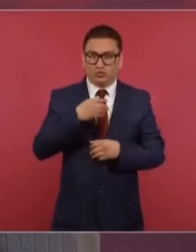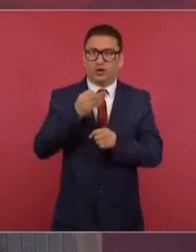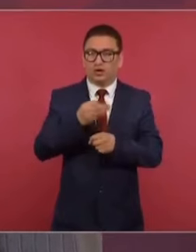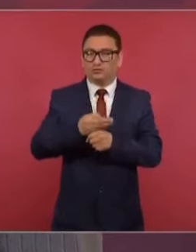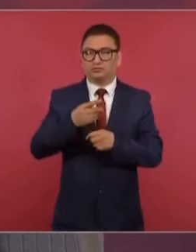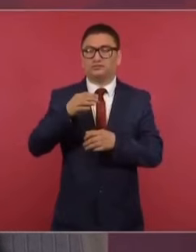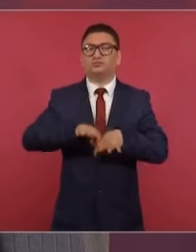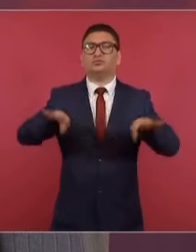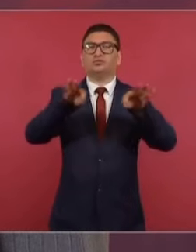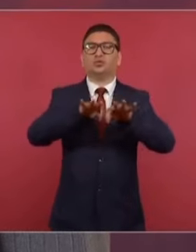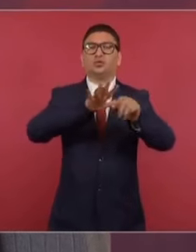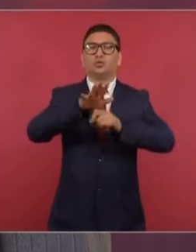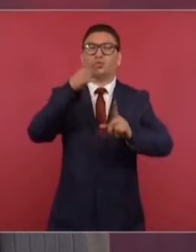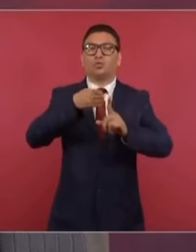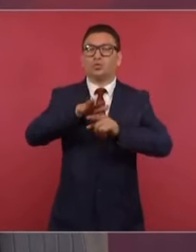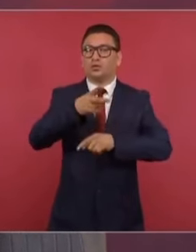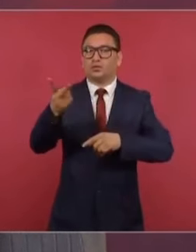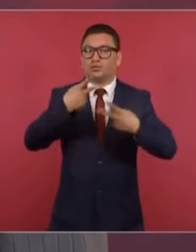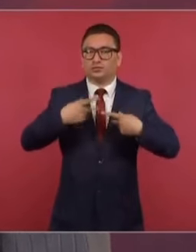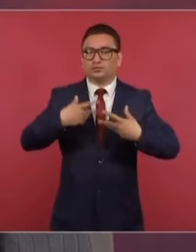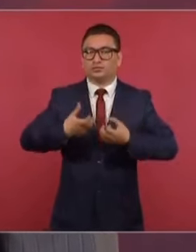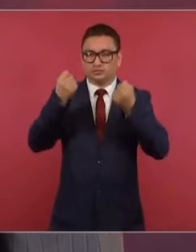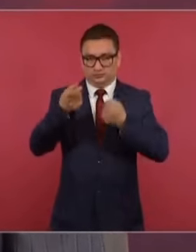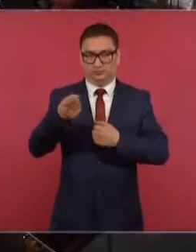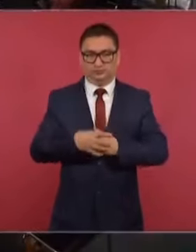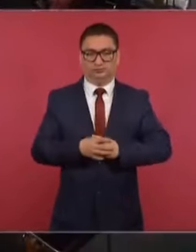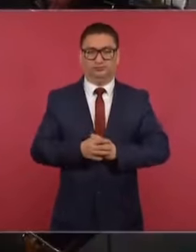rescatar a quienes están detenidos.